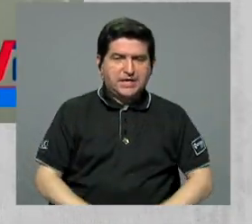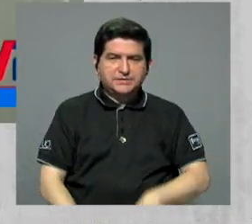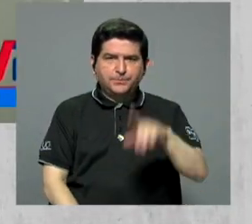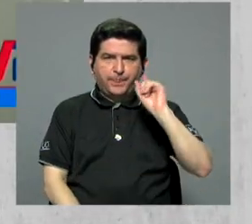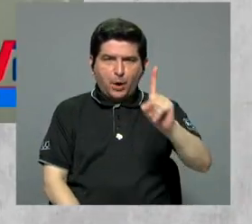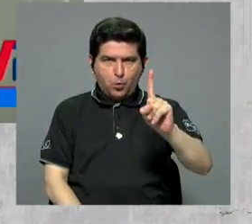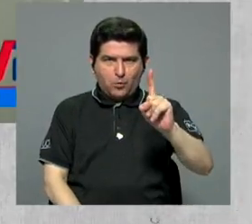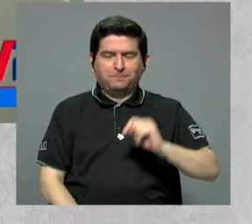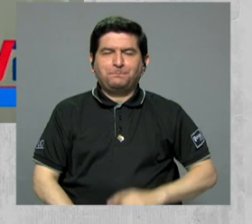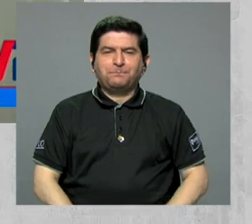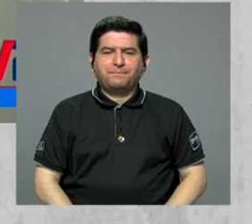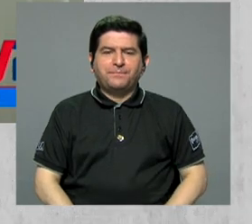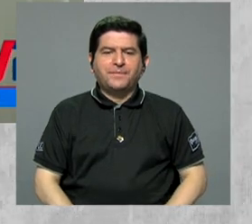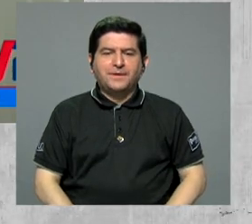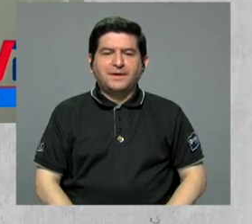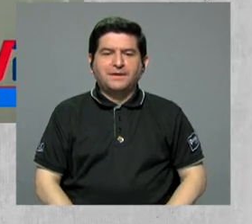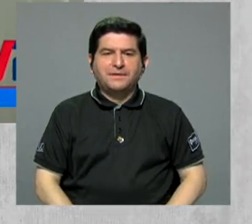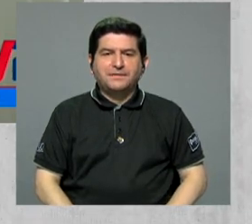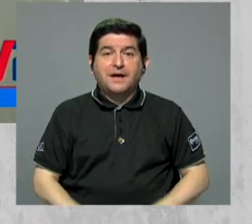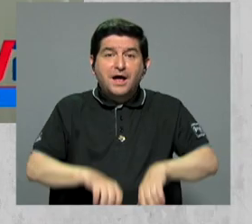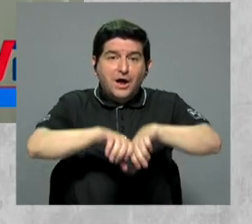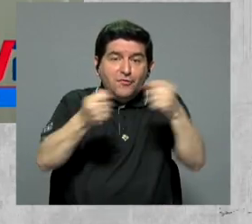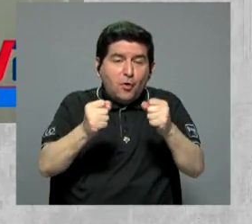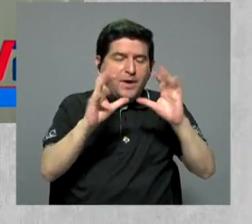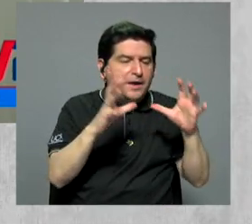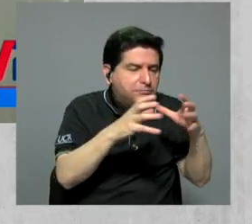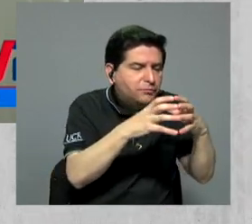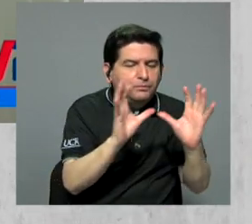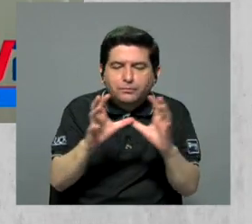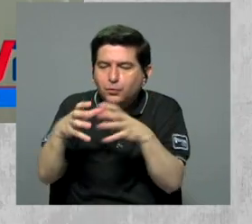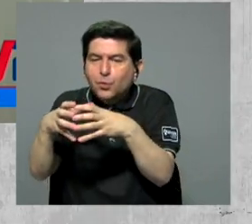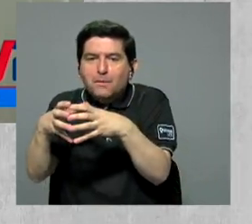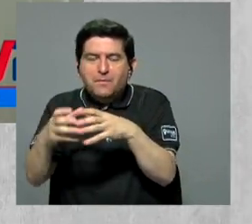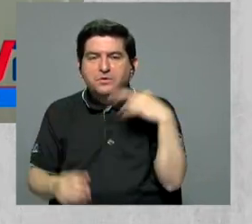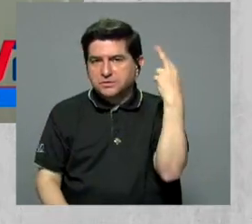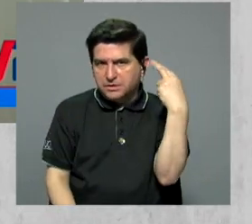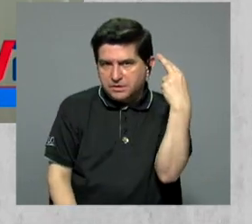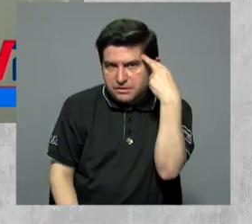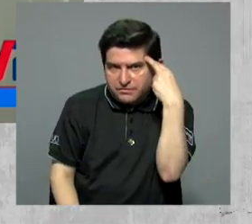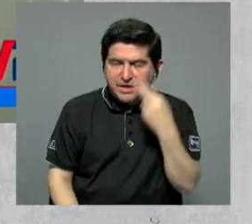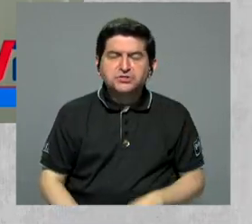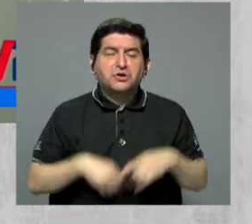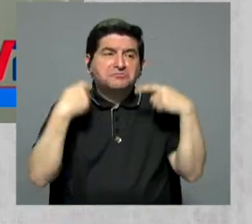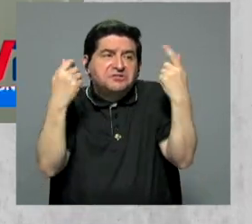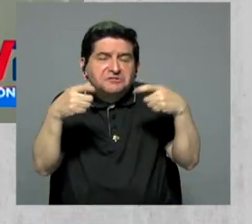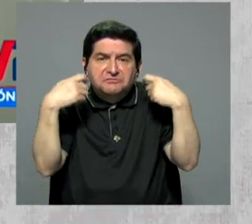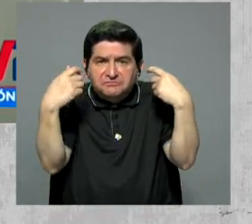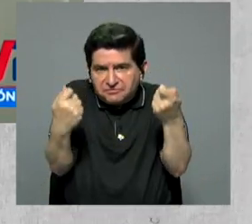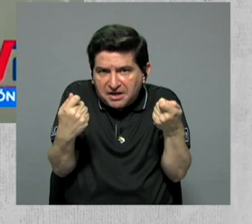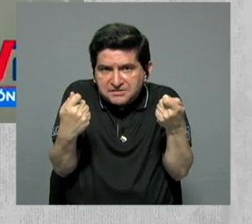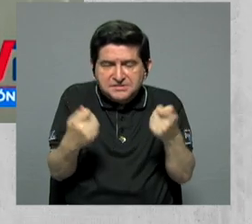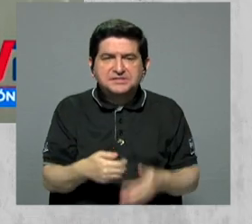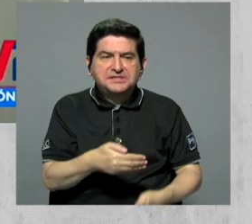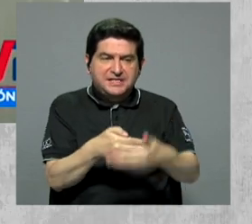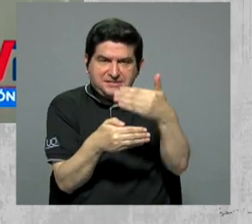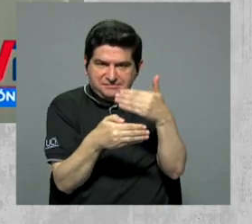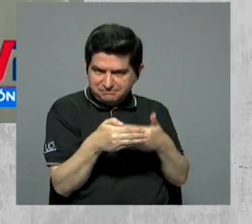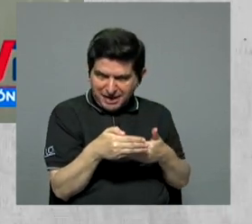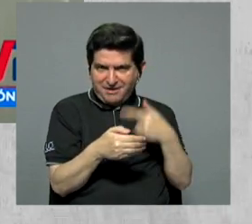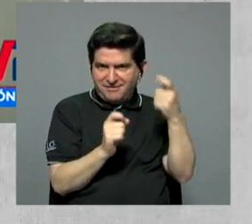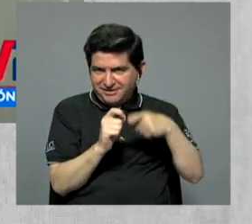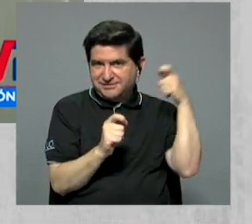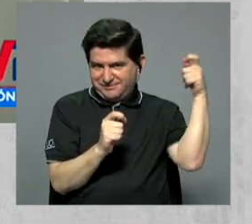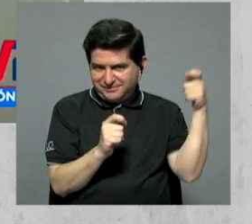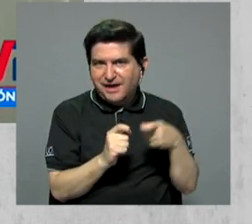Uno, a la ruptura de burbujas producto de las fiestas que anteceden